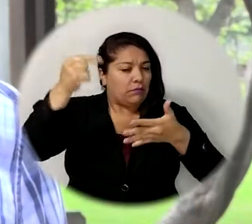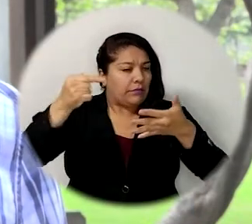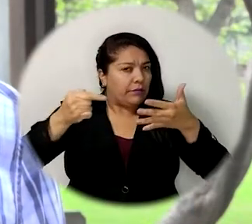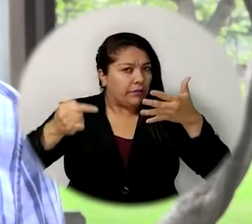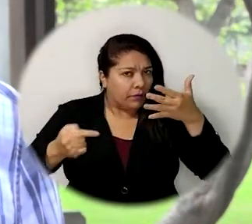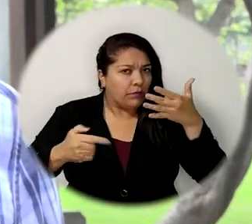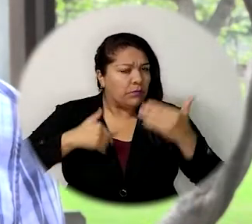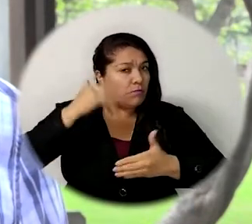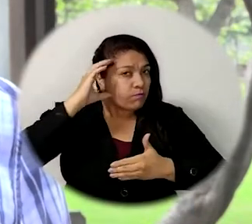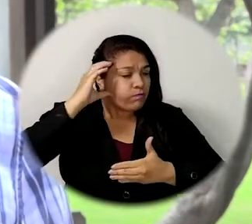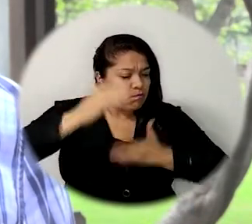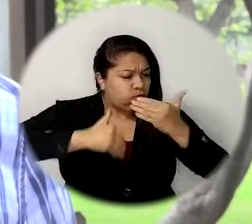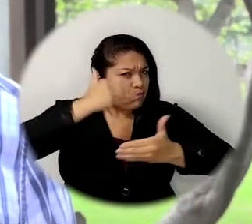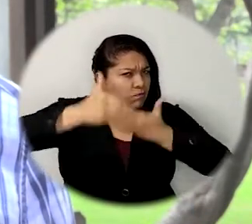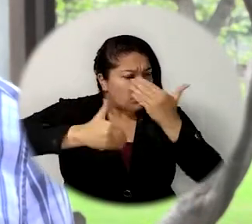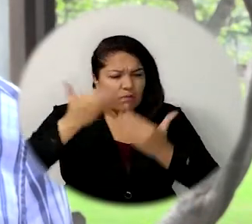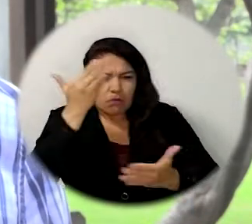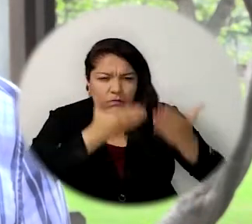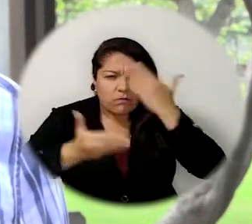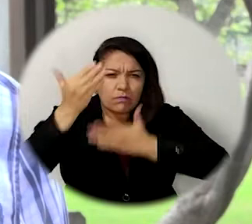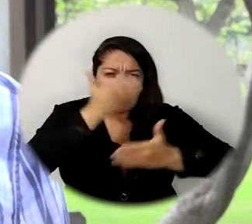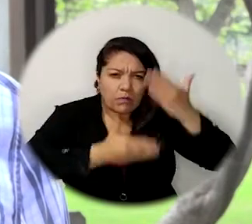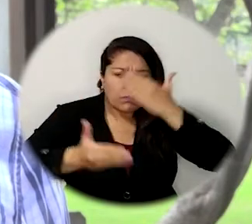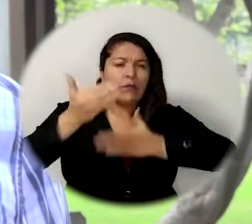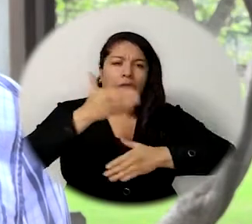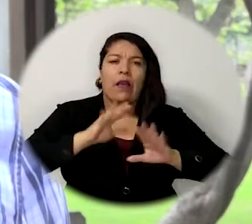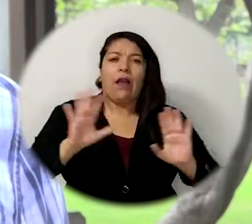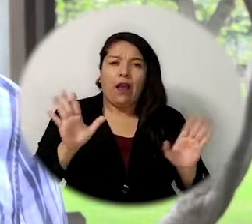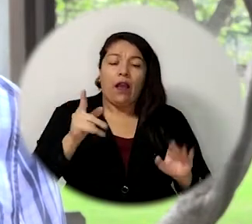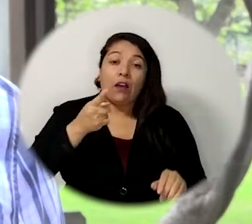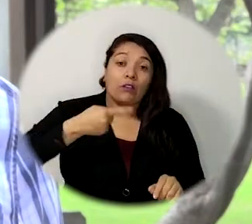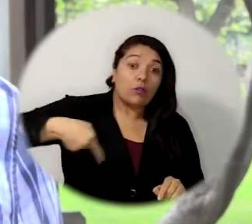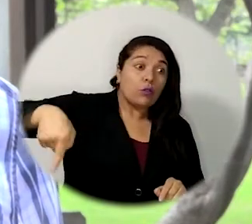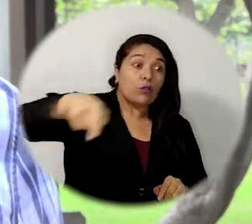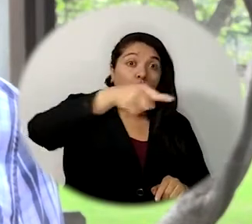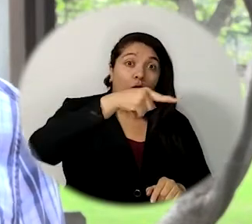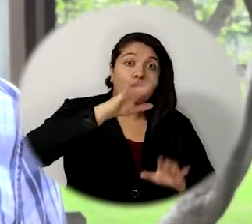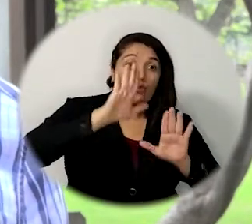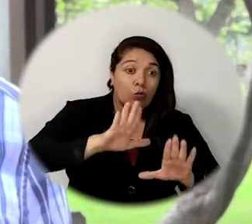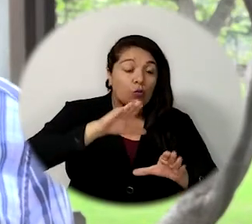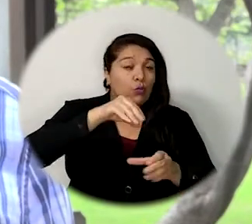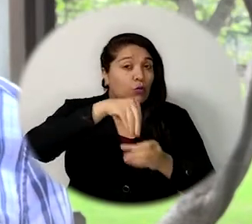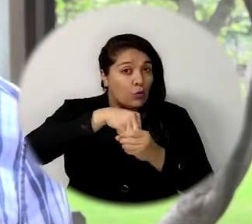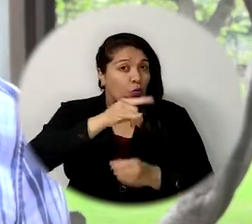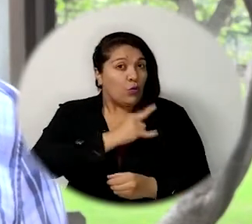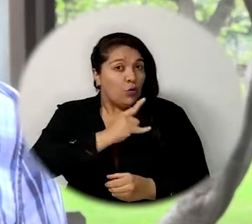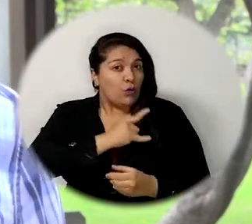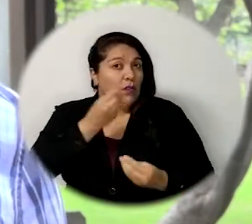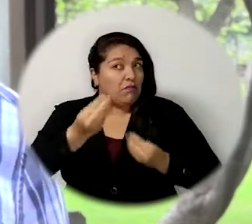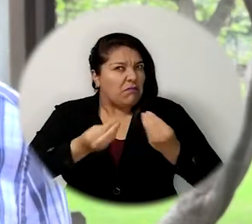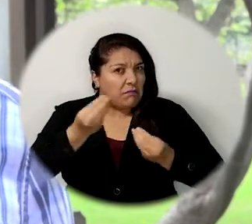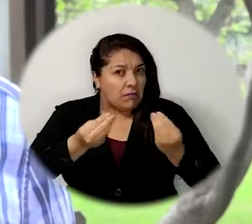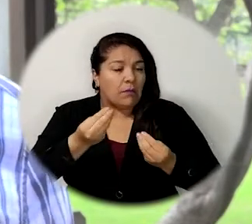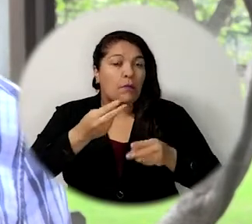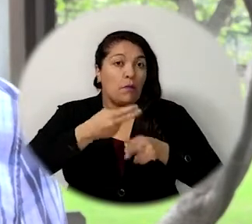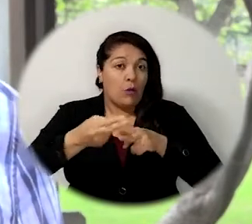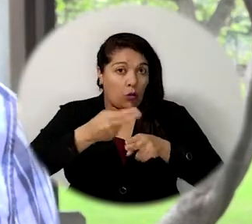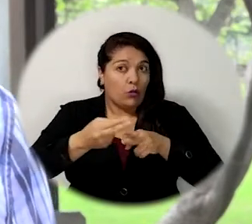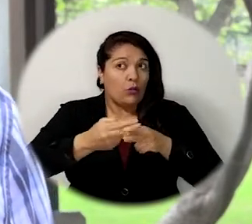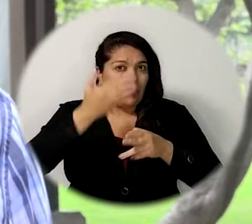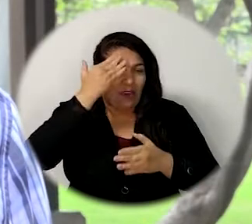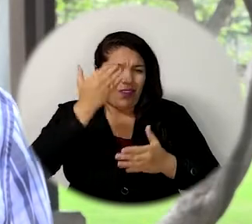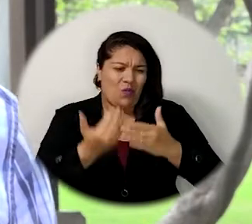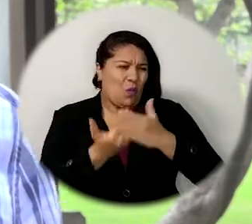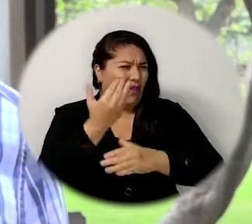efectivamente los pares están haciendo sus puestos de reflexión, implica a todos los actores de la universidad prepararse para que cuando bajo